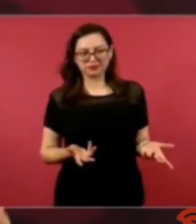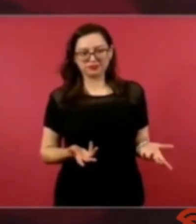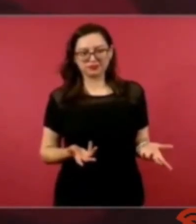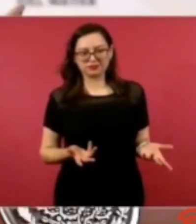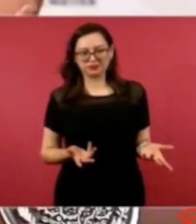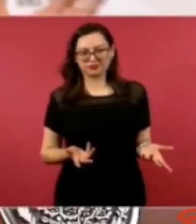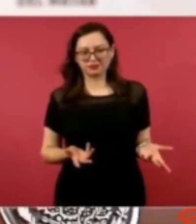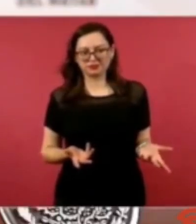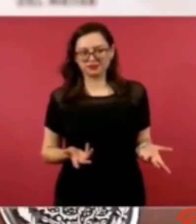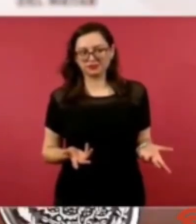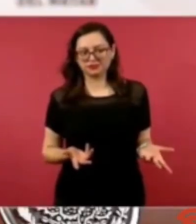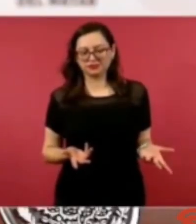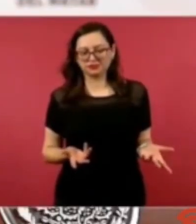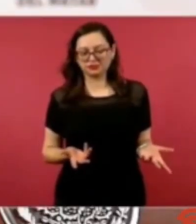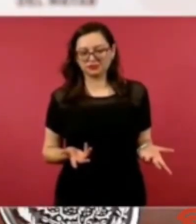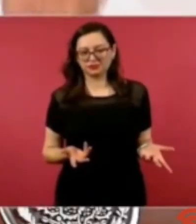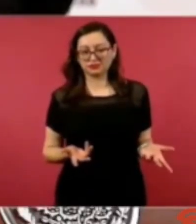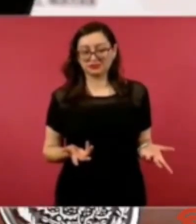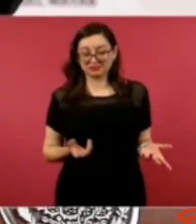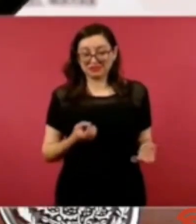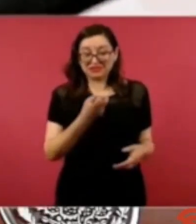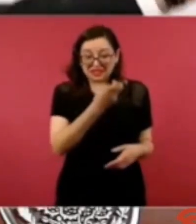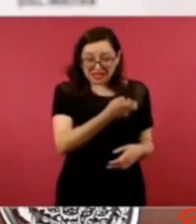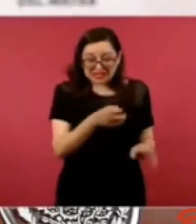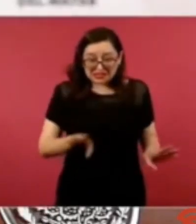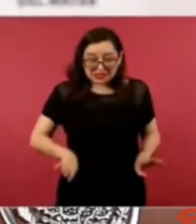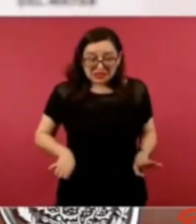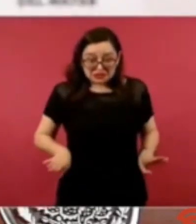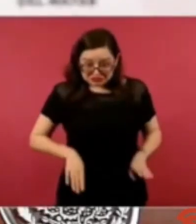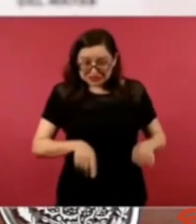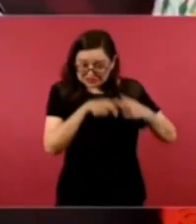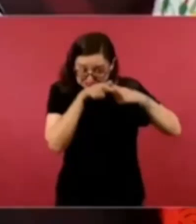entonces si van a seguir con eso